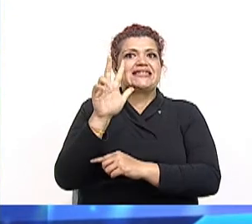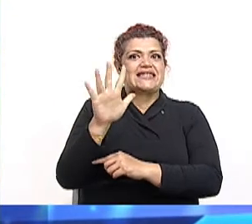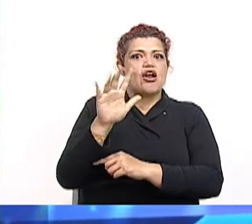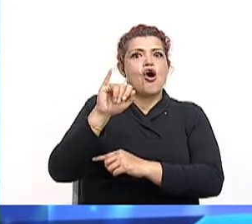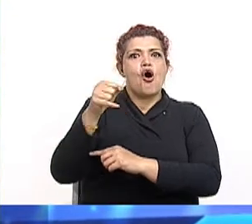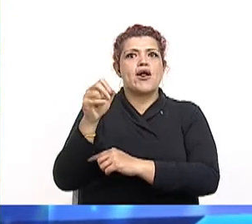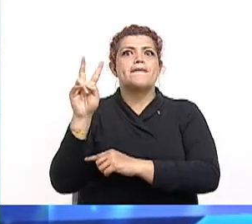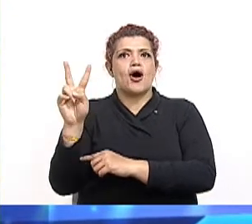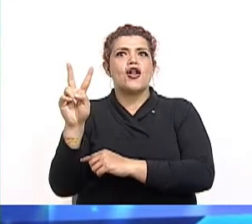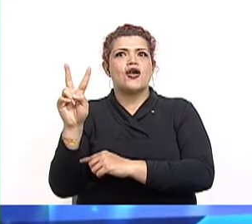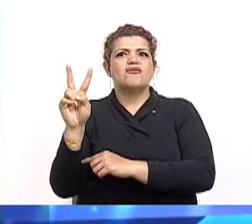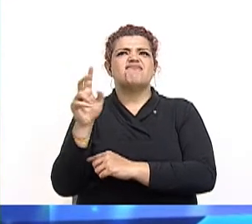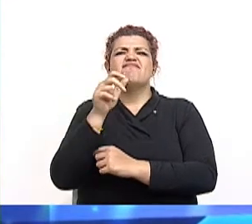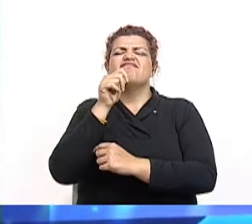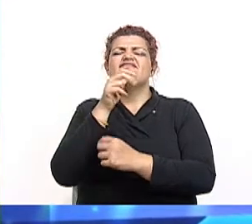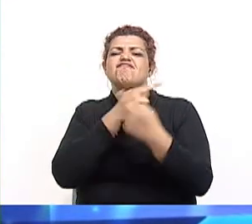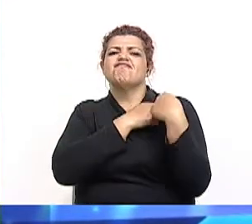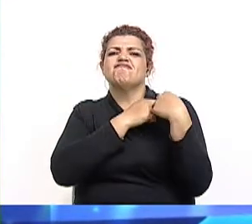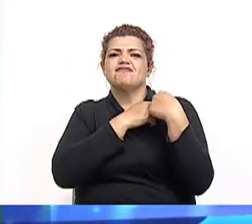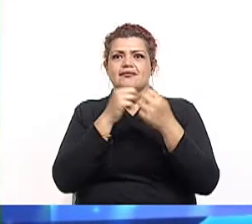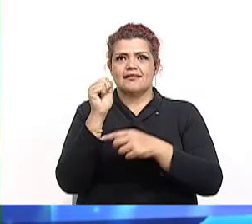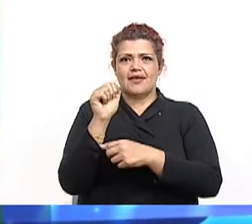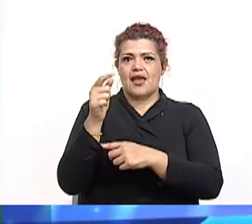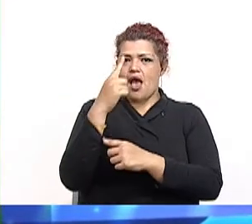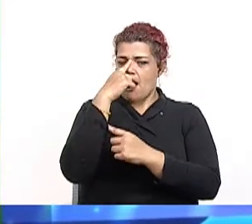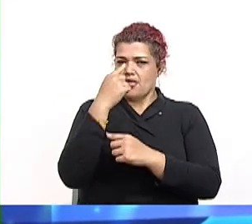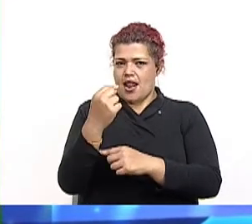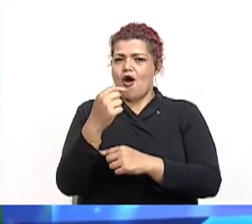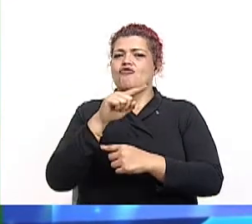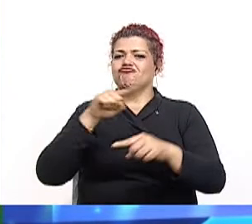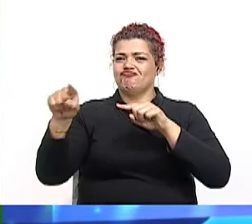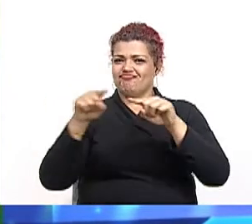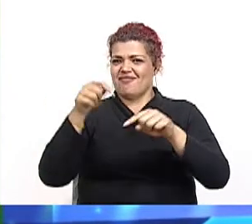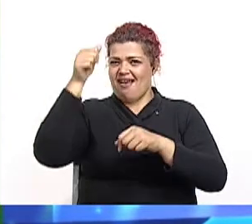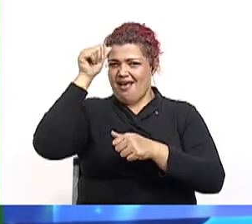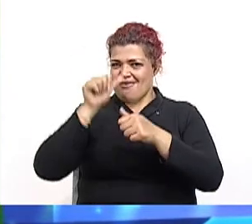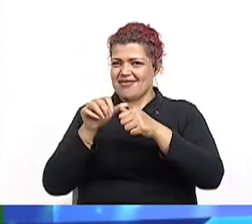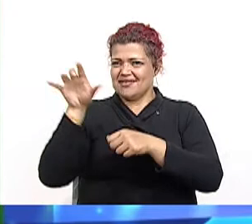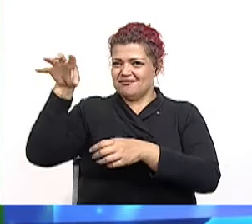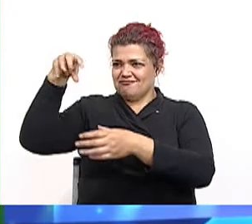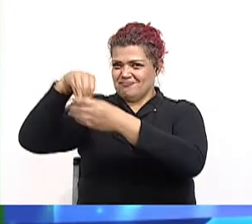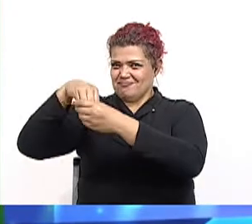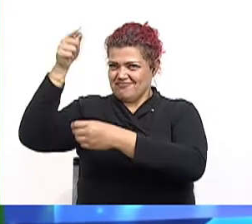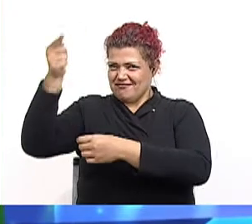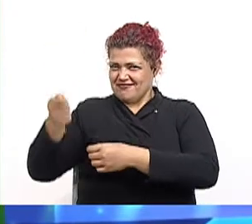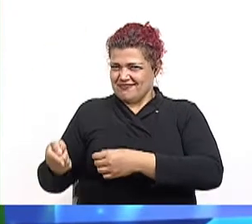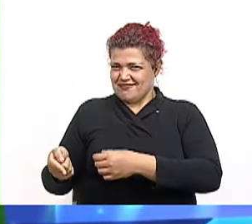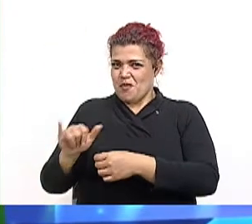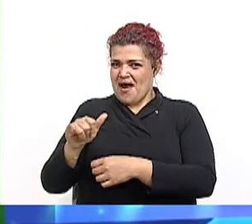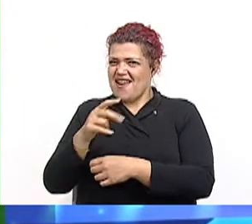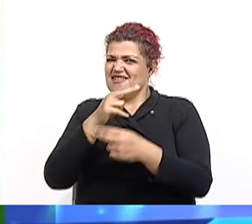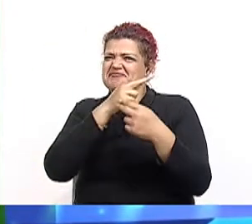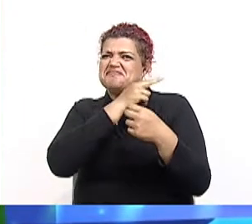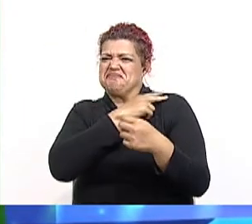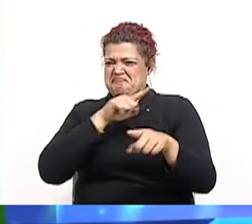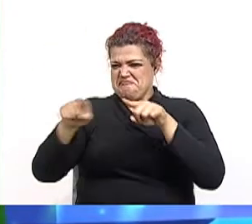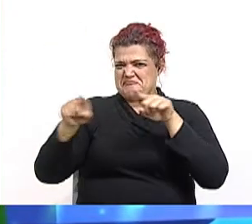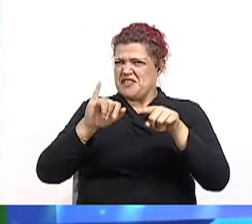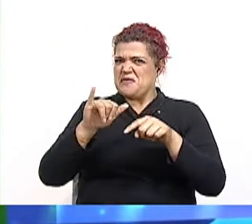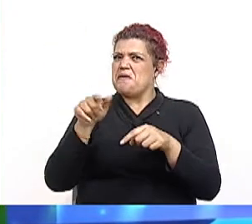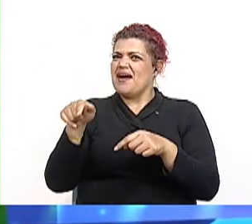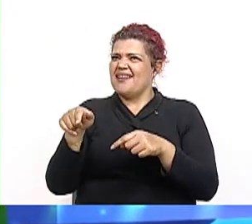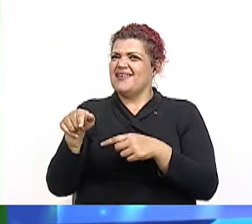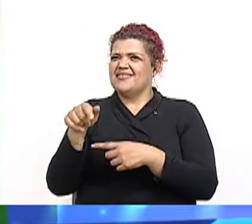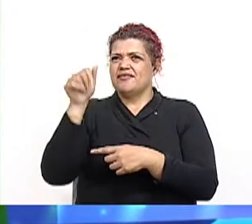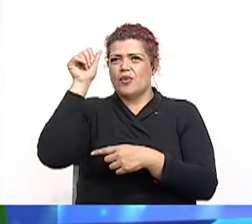la dama del director técnico, Rafael Ángel Calderón. Guardia, trío arbitral. Compuesto por el línea número uno, oligarquía capitalera. El